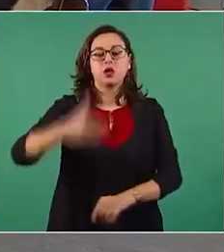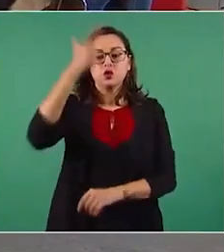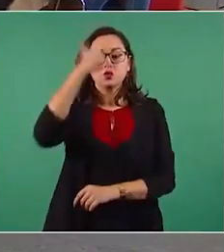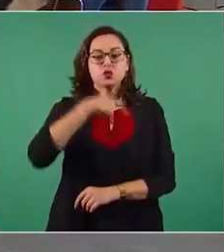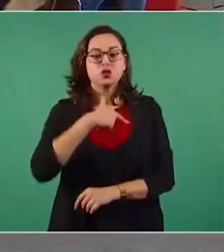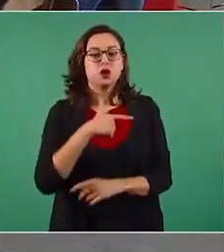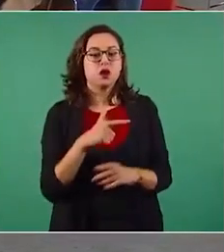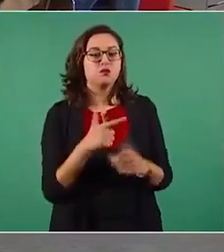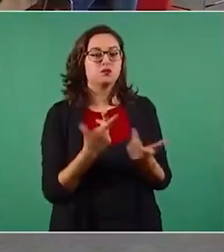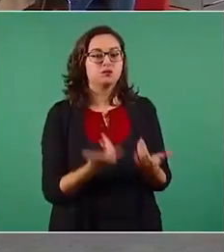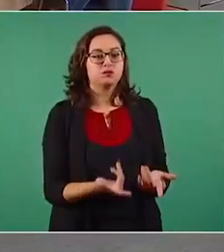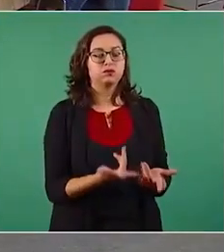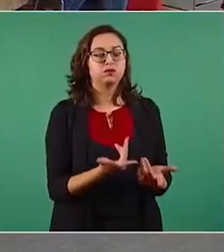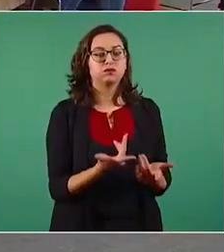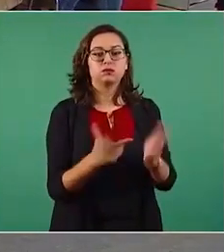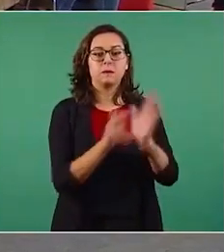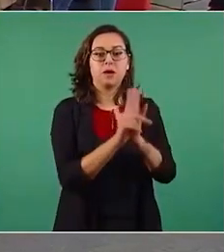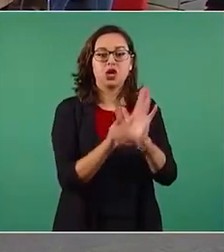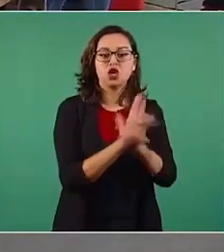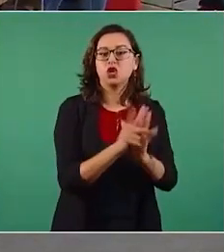magnates de los medios de información,